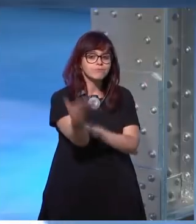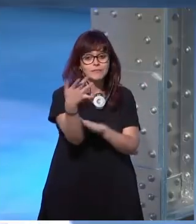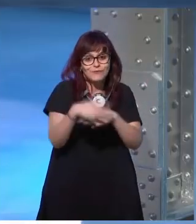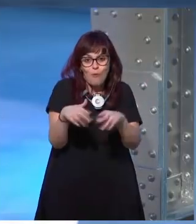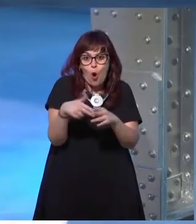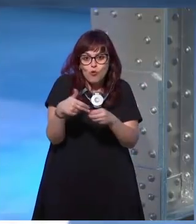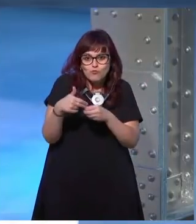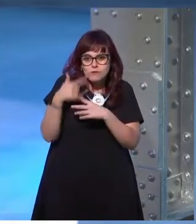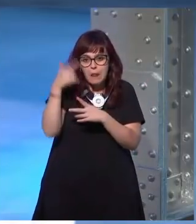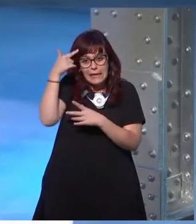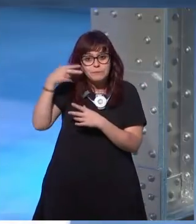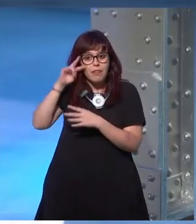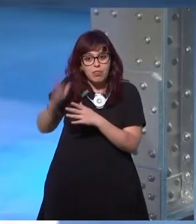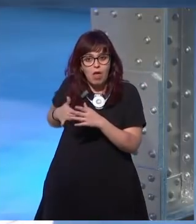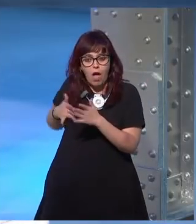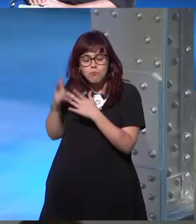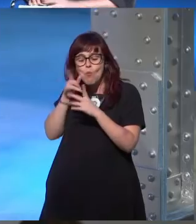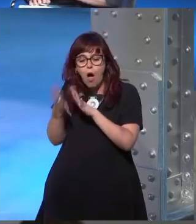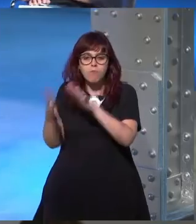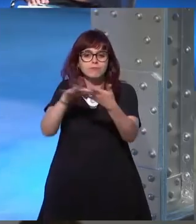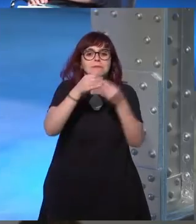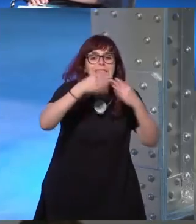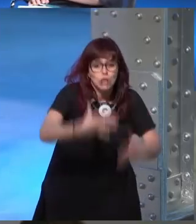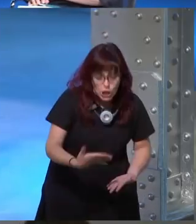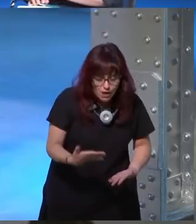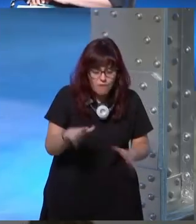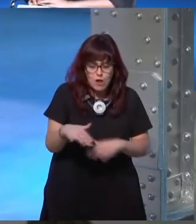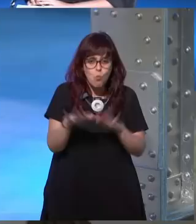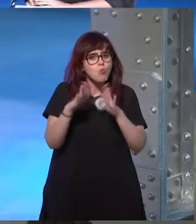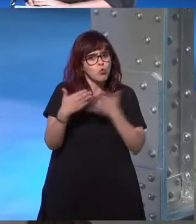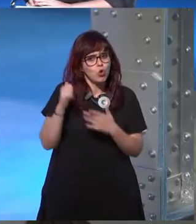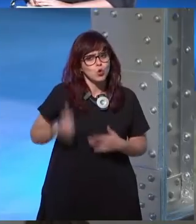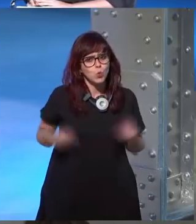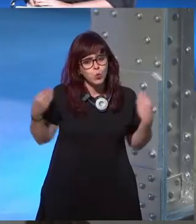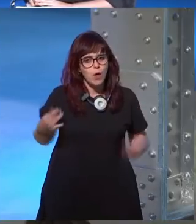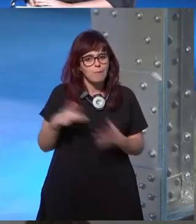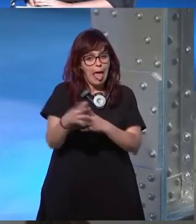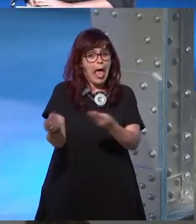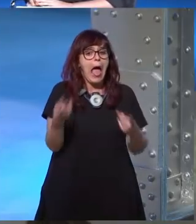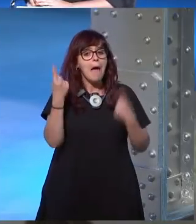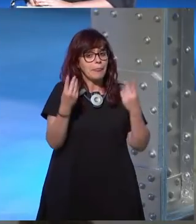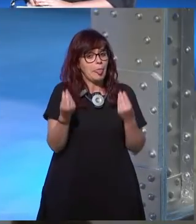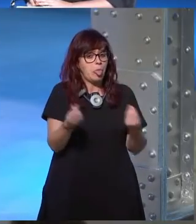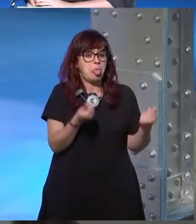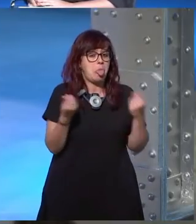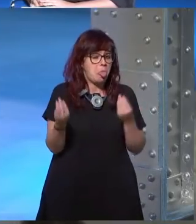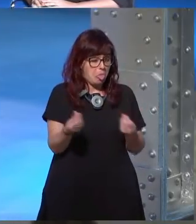combustible con el que creas los mundos tan tan ricos que creas además un poquito viscosos a veces también